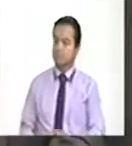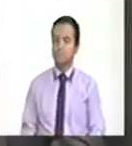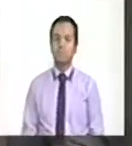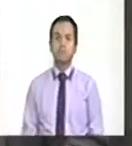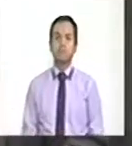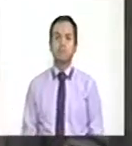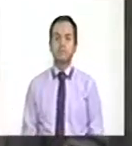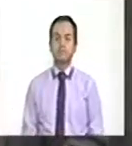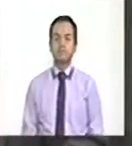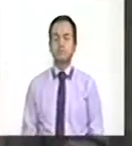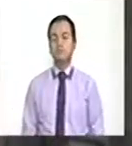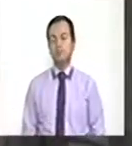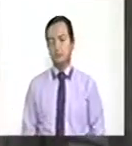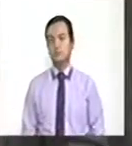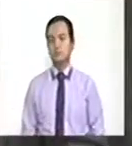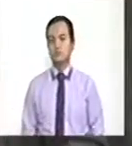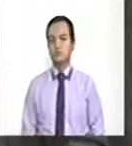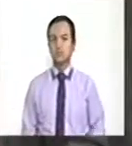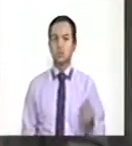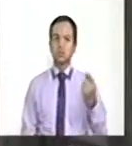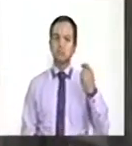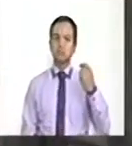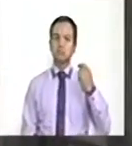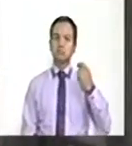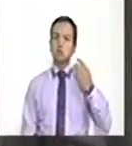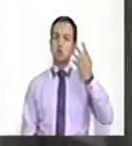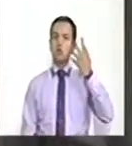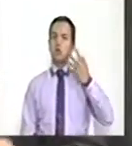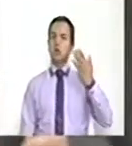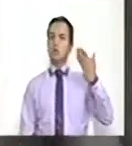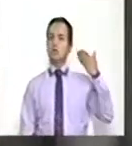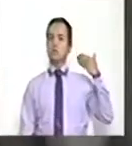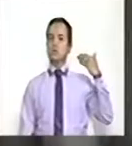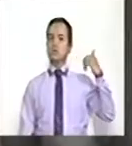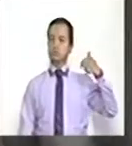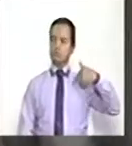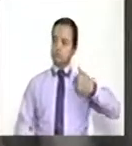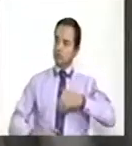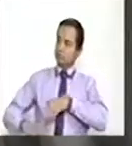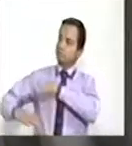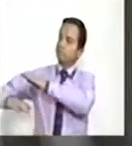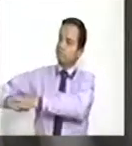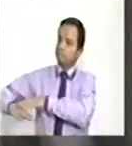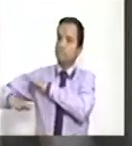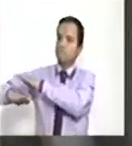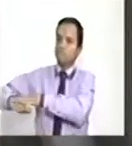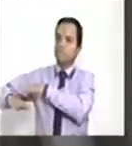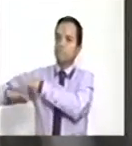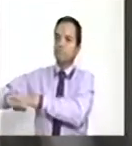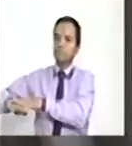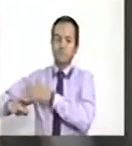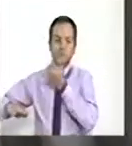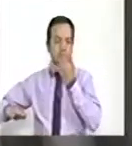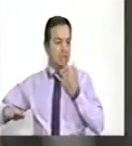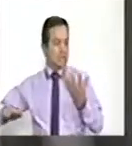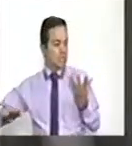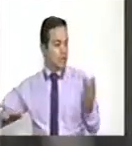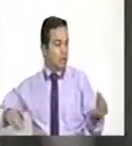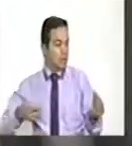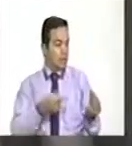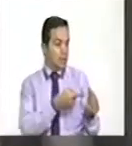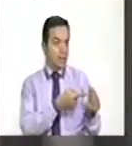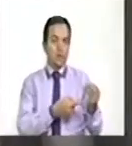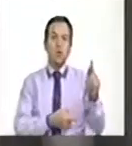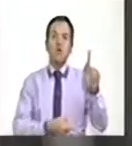Desde hace días, yo he ido denunciando lo que las FARC, no